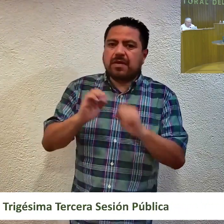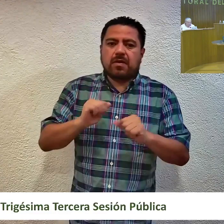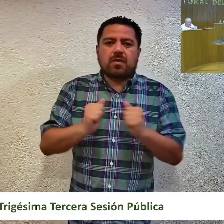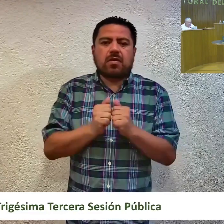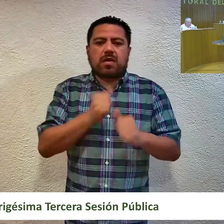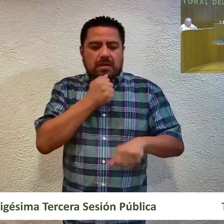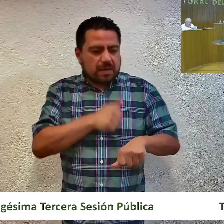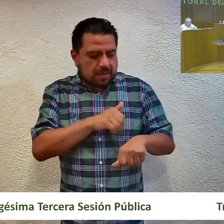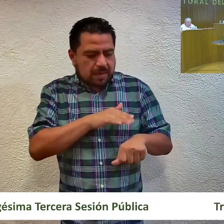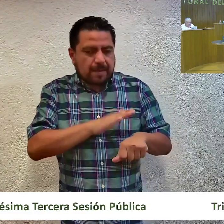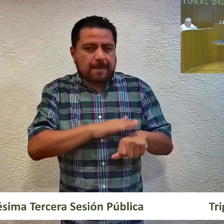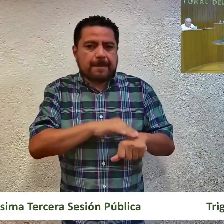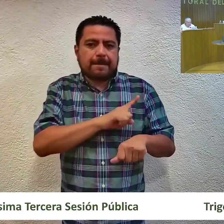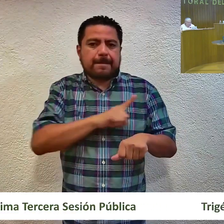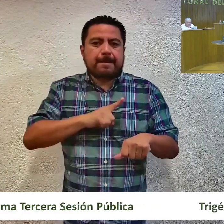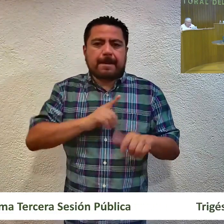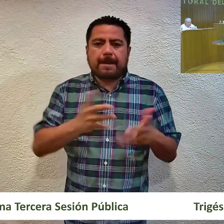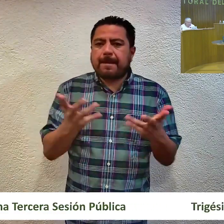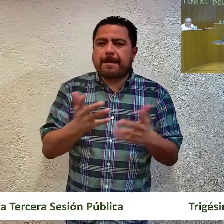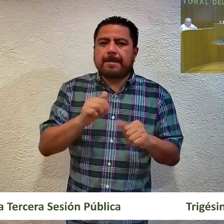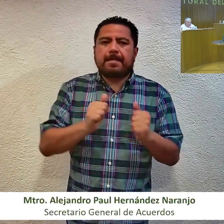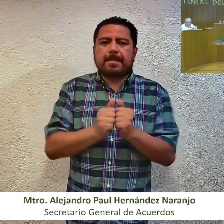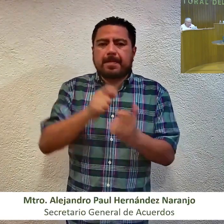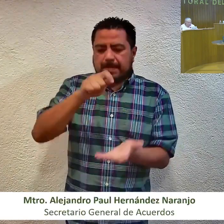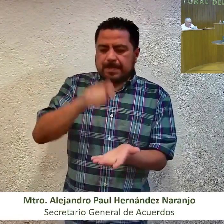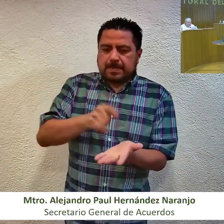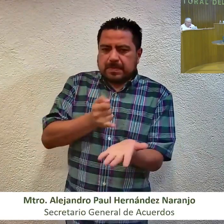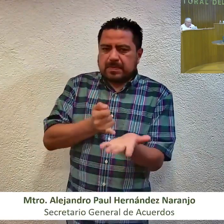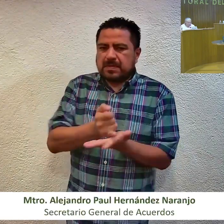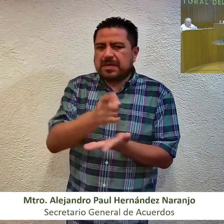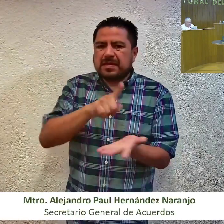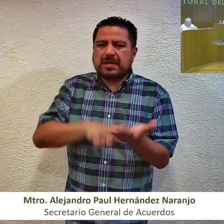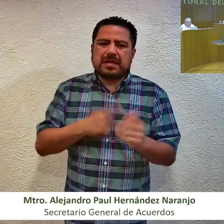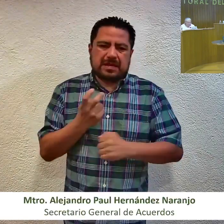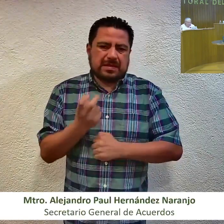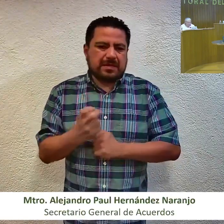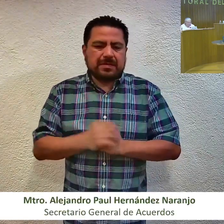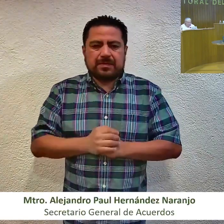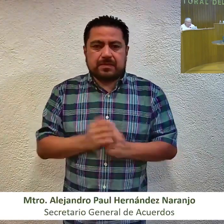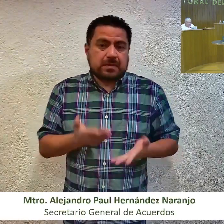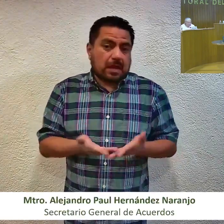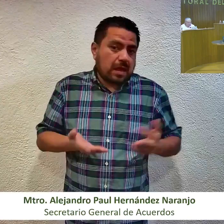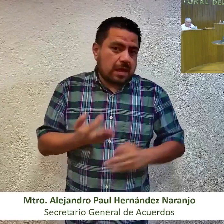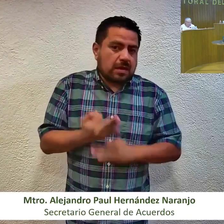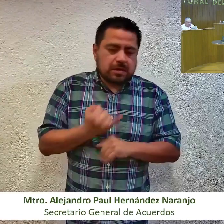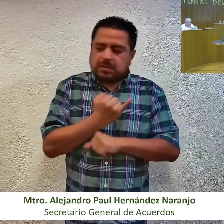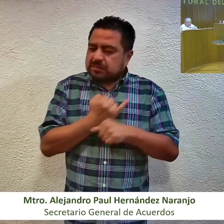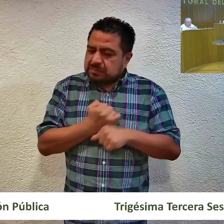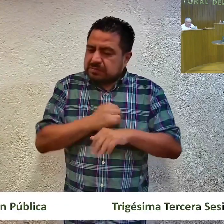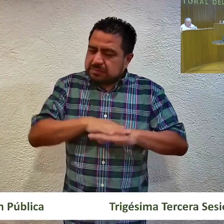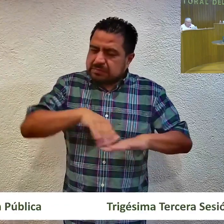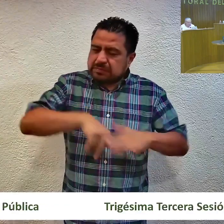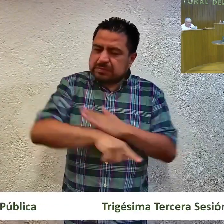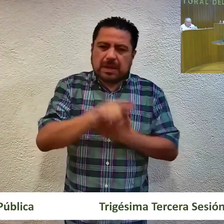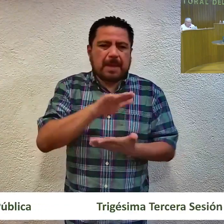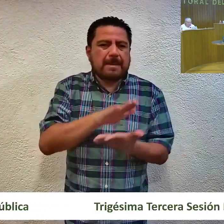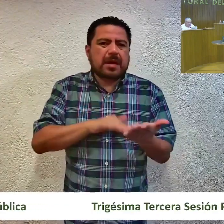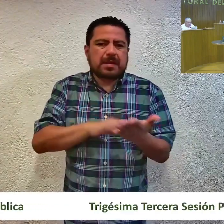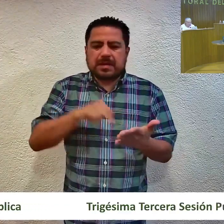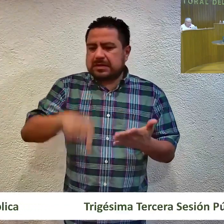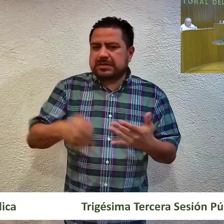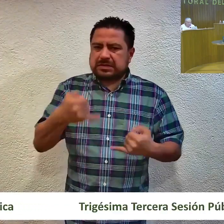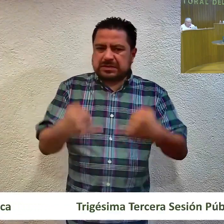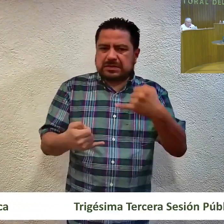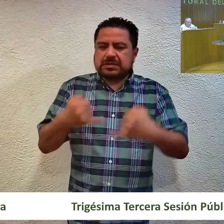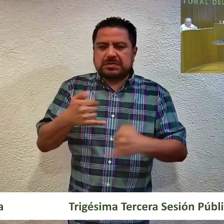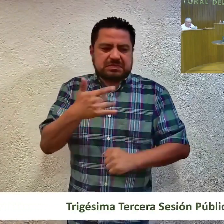informan de las acciones realizadas en cumplimiento de la sentencia referida. Ahora bien, del análisis de dicha documentación, este tribunal estima